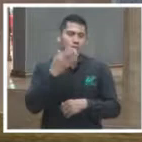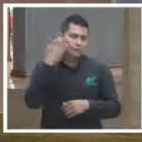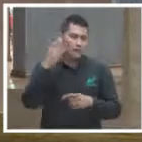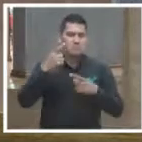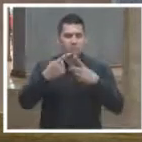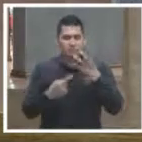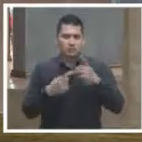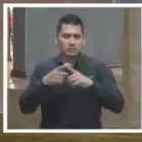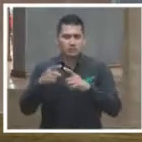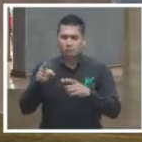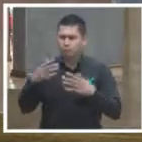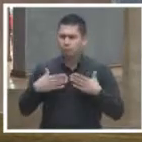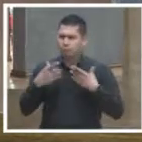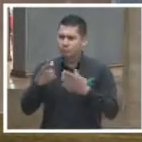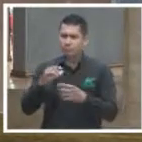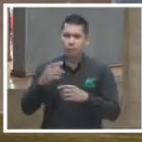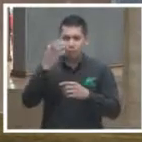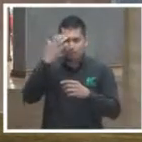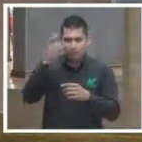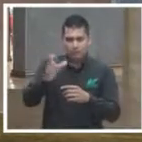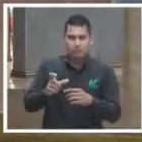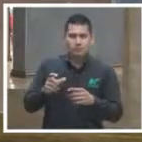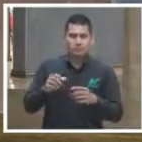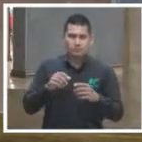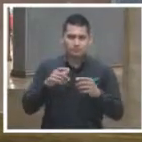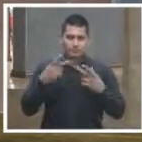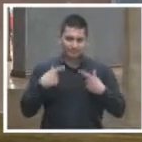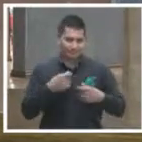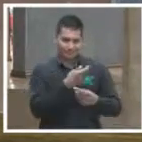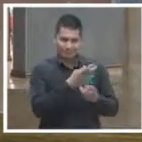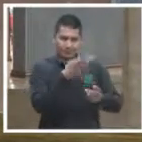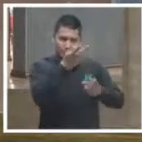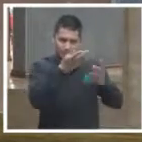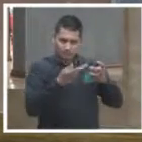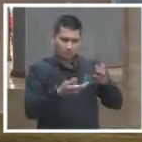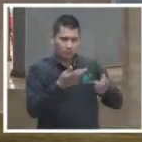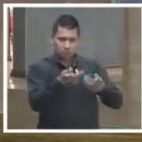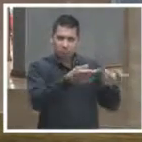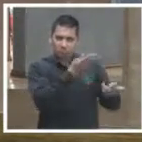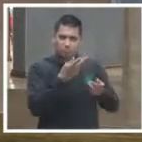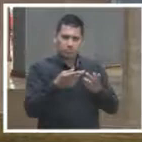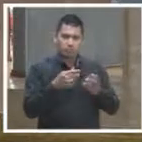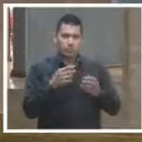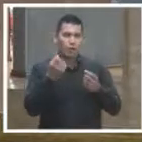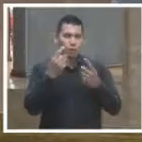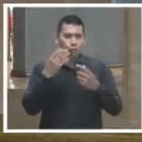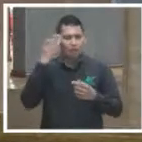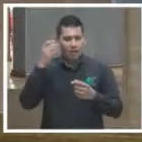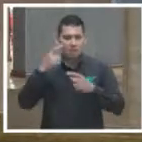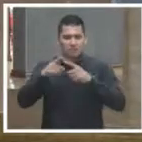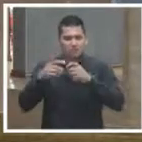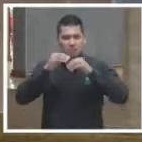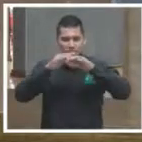organizaciones civiles y de los encuestados quienes no usan las redes sociales